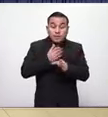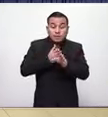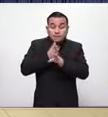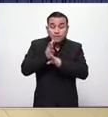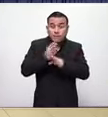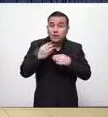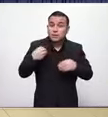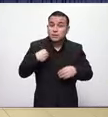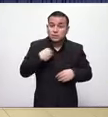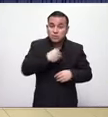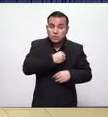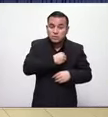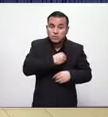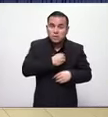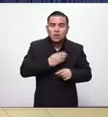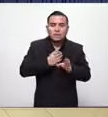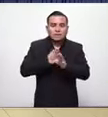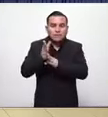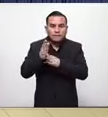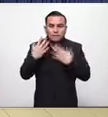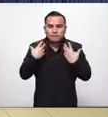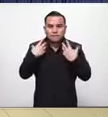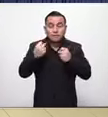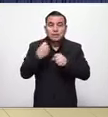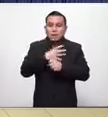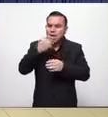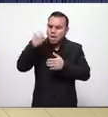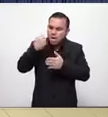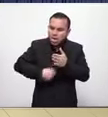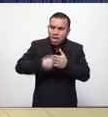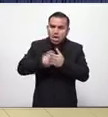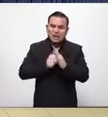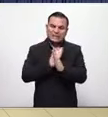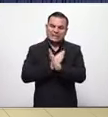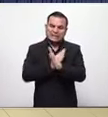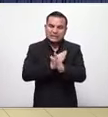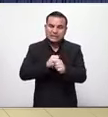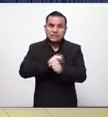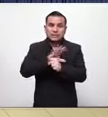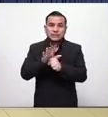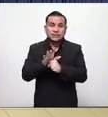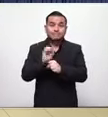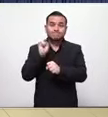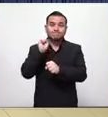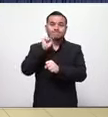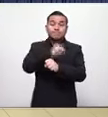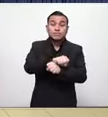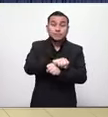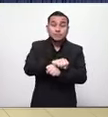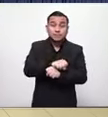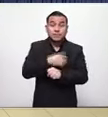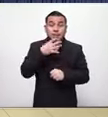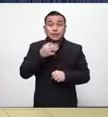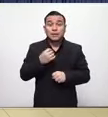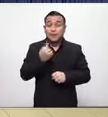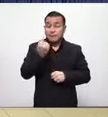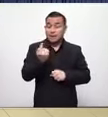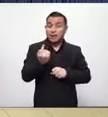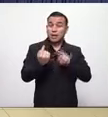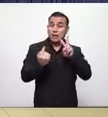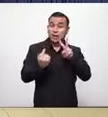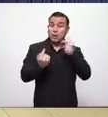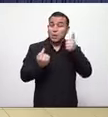todos los que están en esa primera línea de combate a la pandemia gente que tiene dos